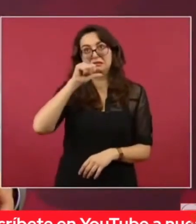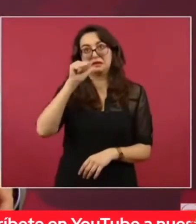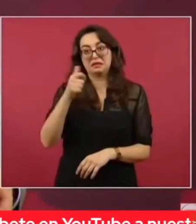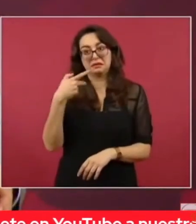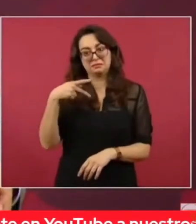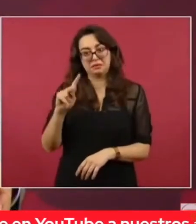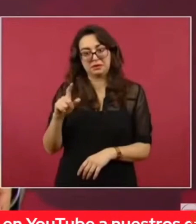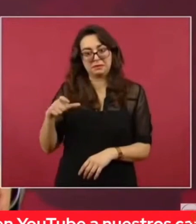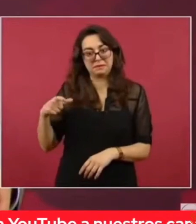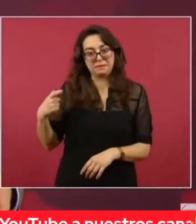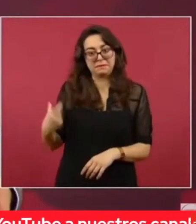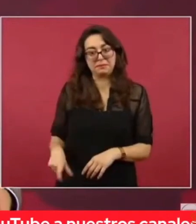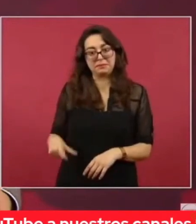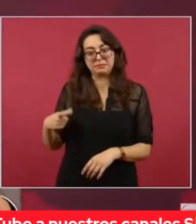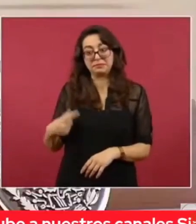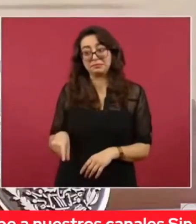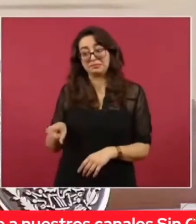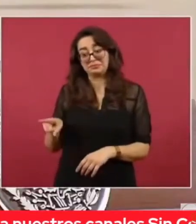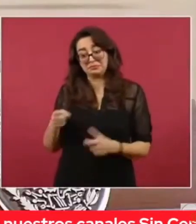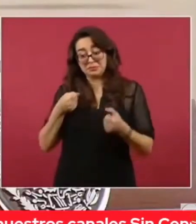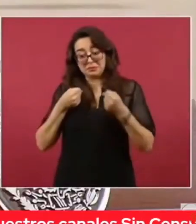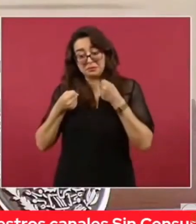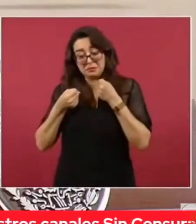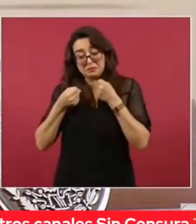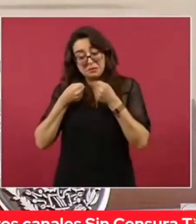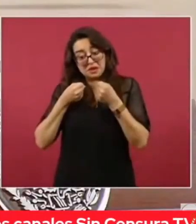Si acaso periodista y